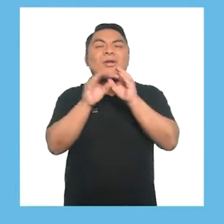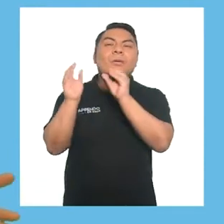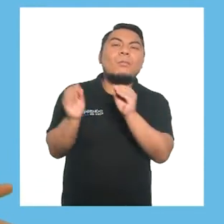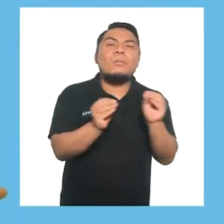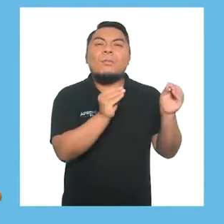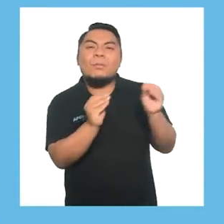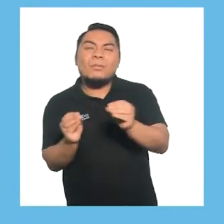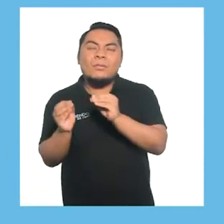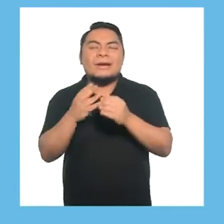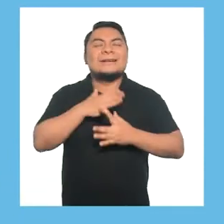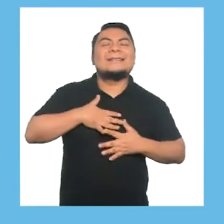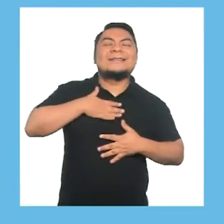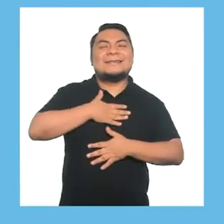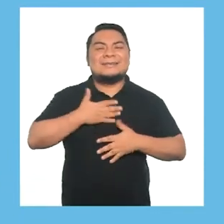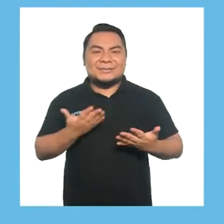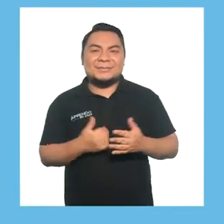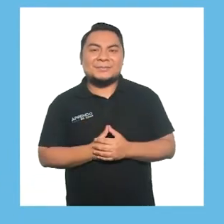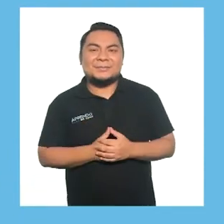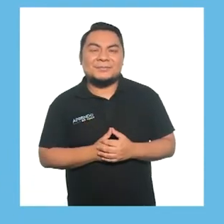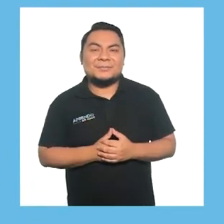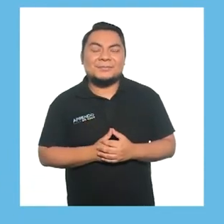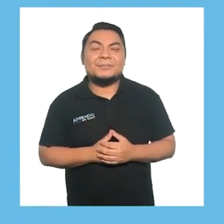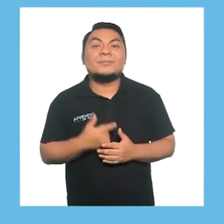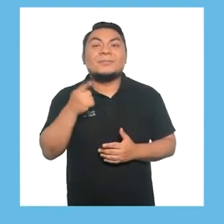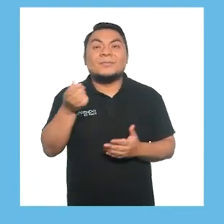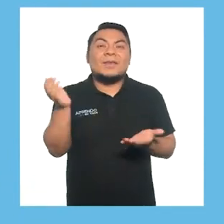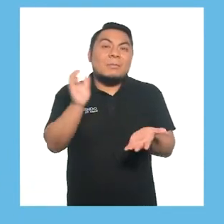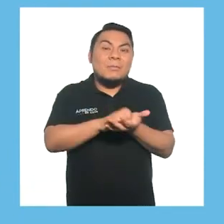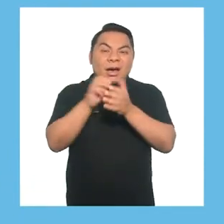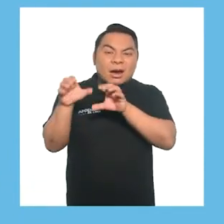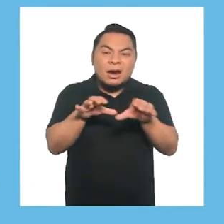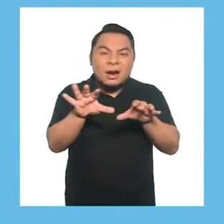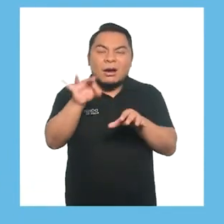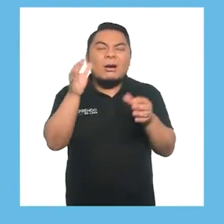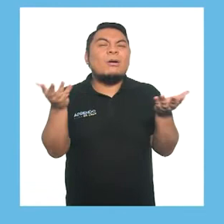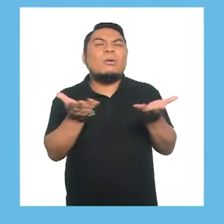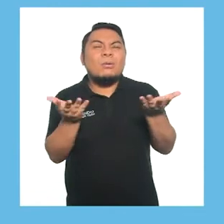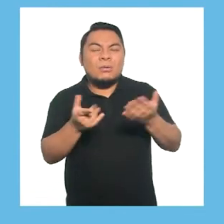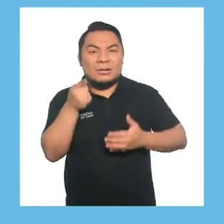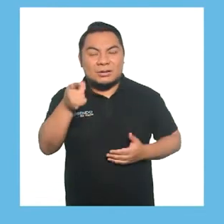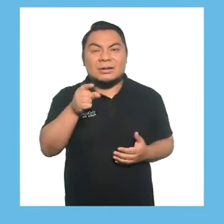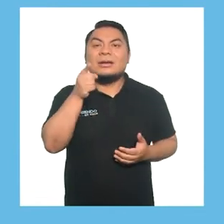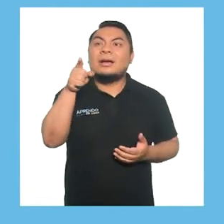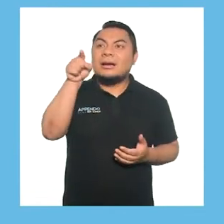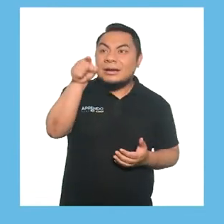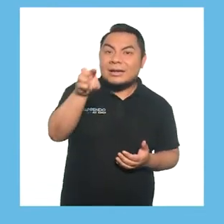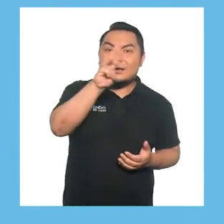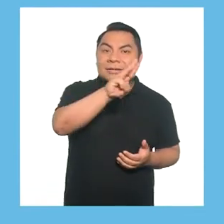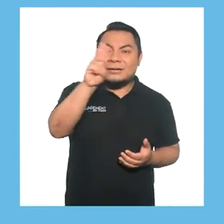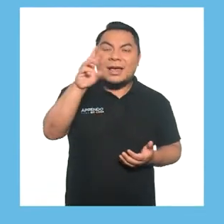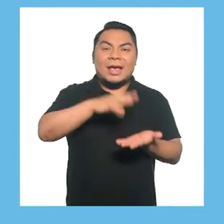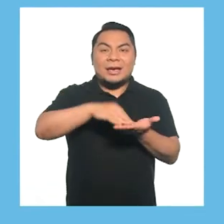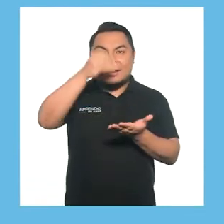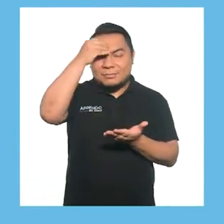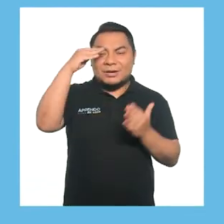es moverse y divertirse. Encuentren más actividades como esta en www